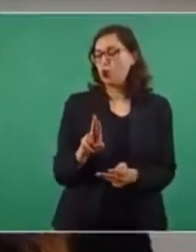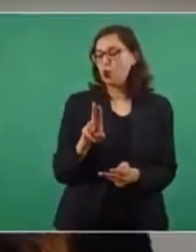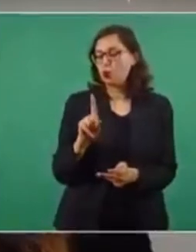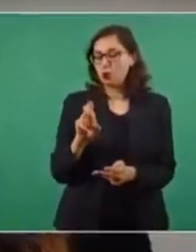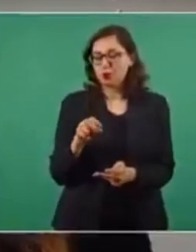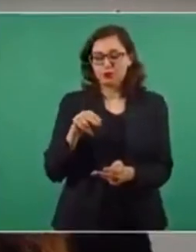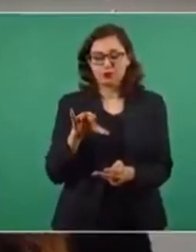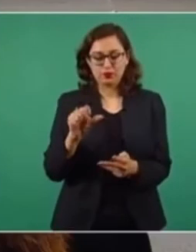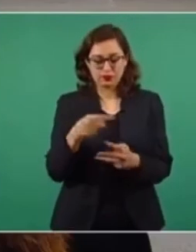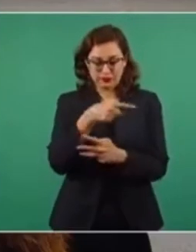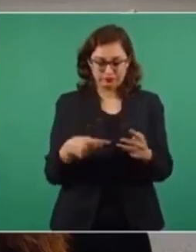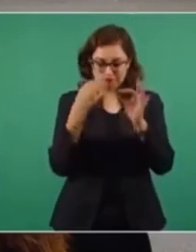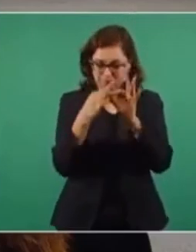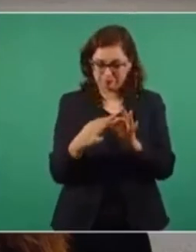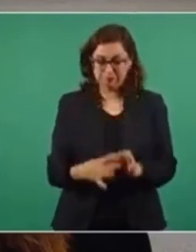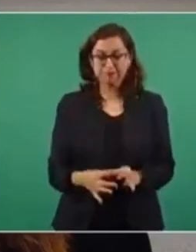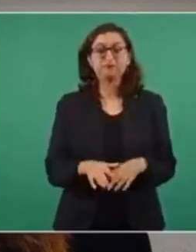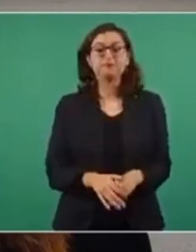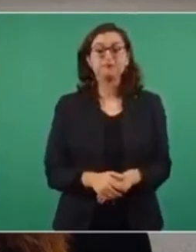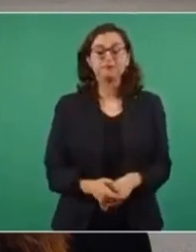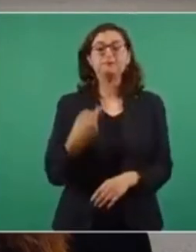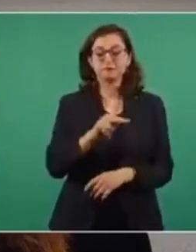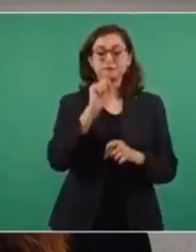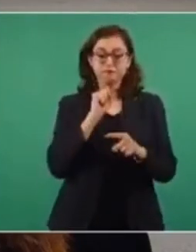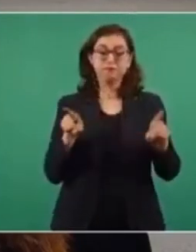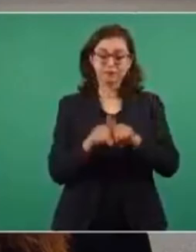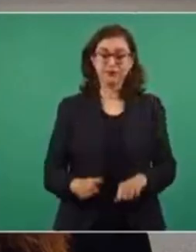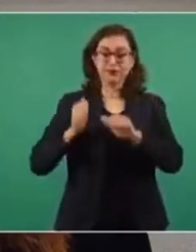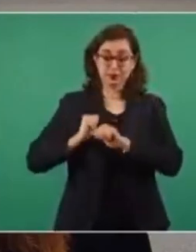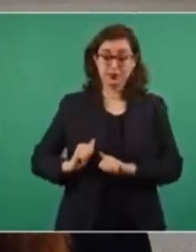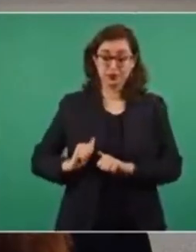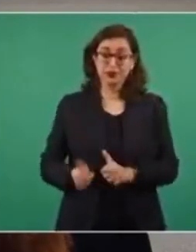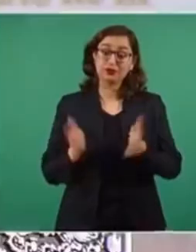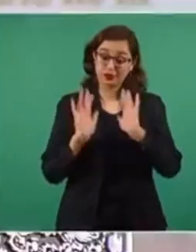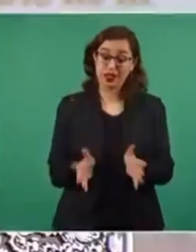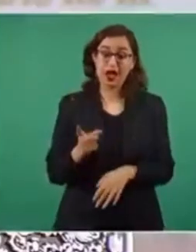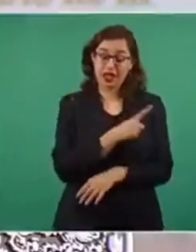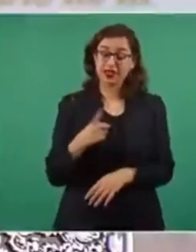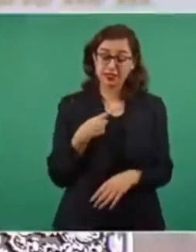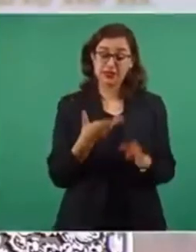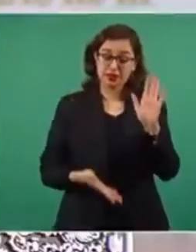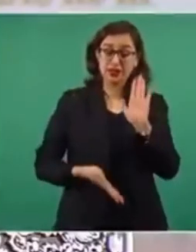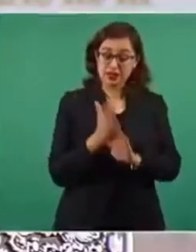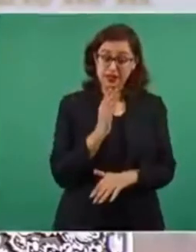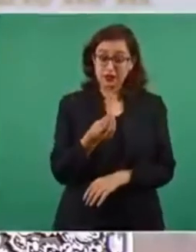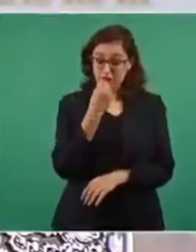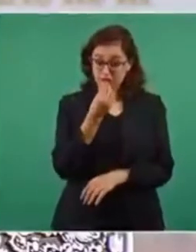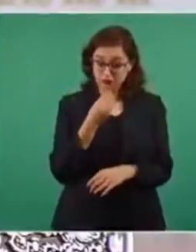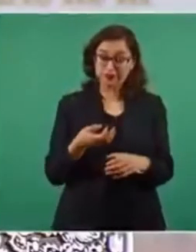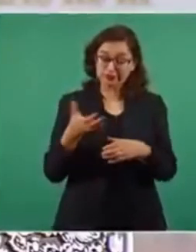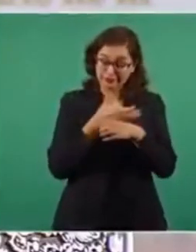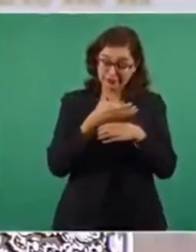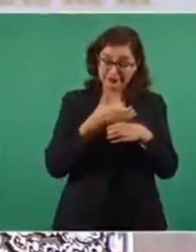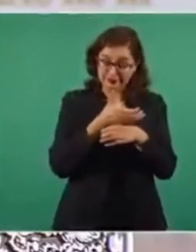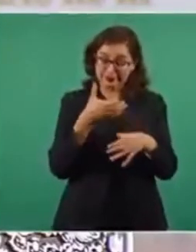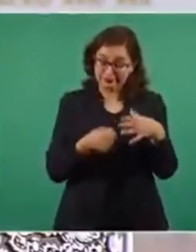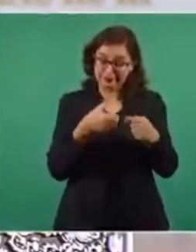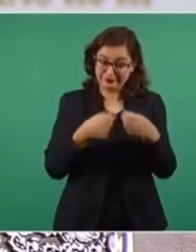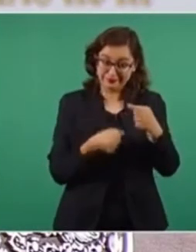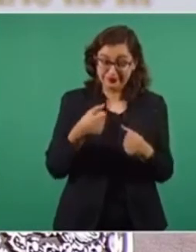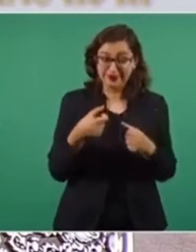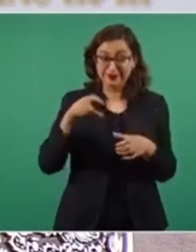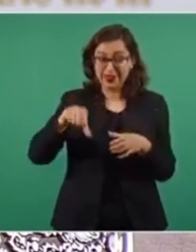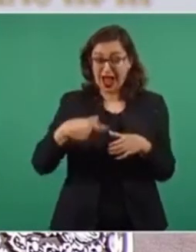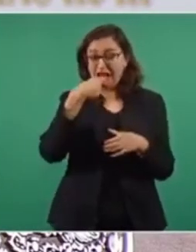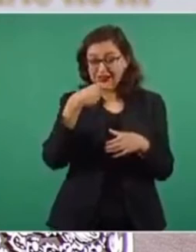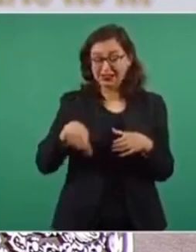P y no alterarnos. Lo que sí es que la autoridad tiene que irse a tomar su café con leche, con